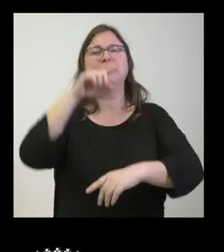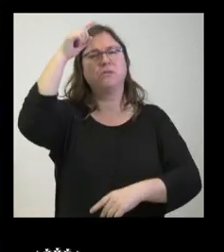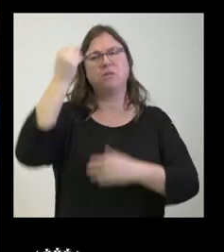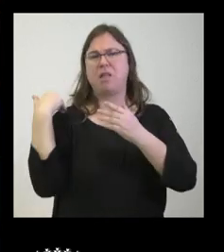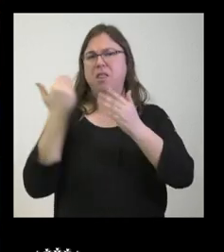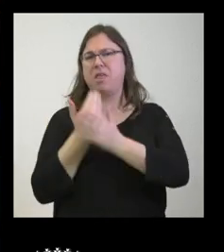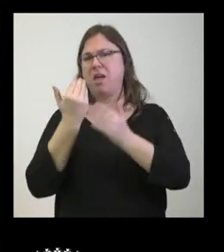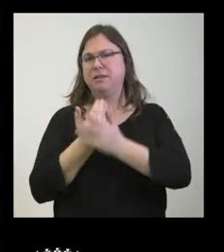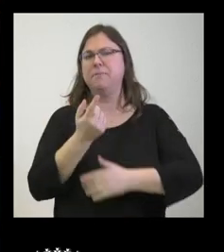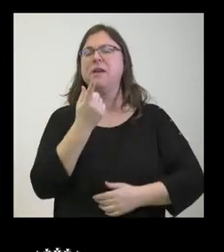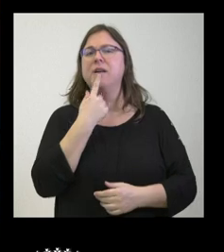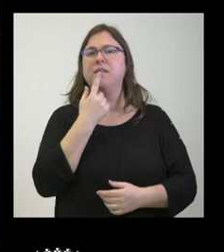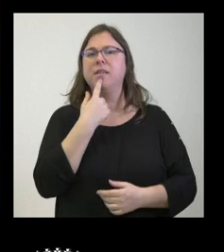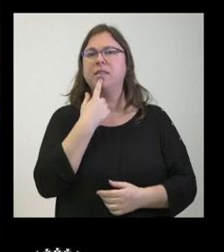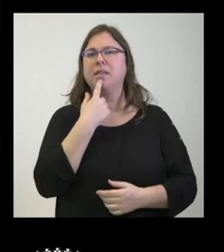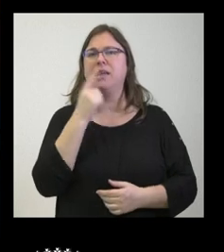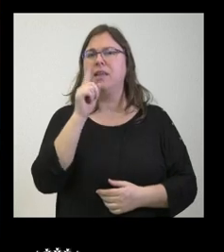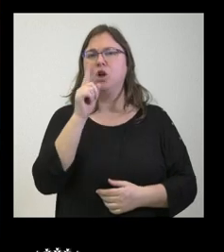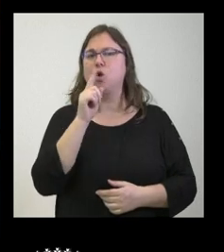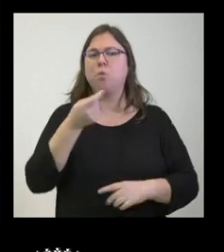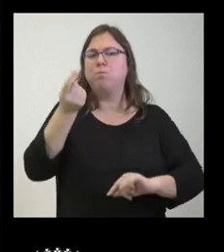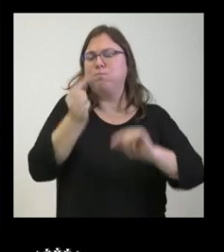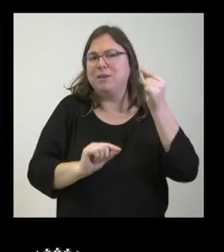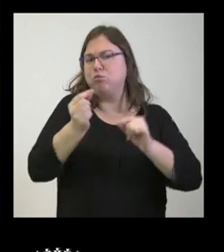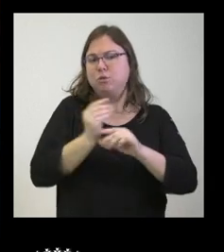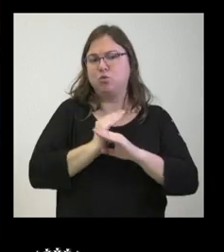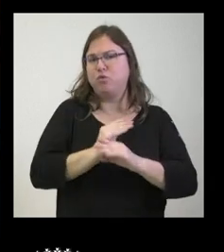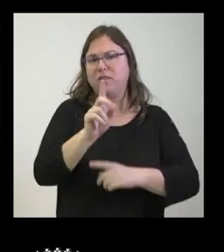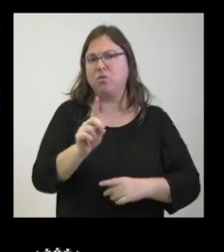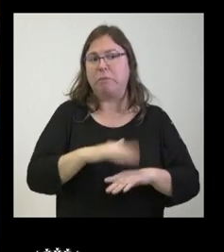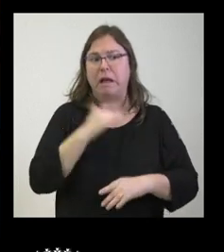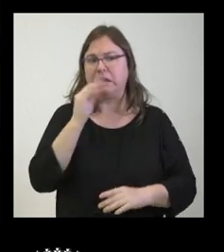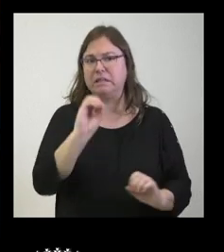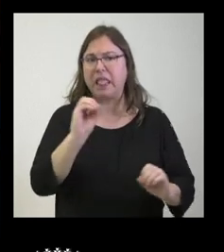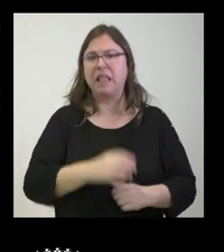diciendo que no le llega con el presupuesto para casi nada